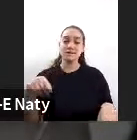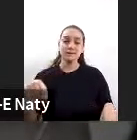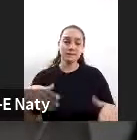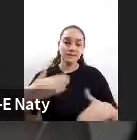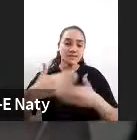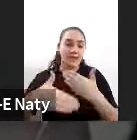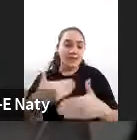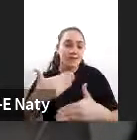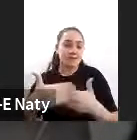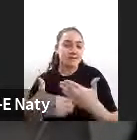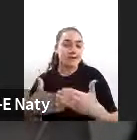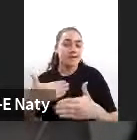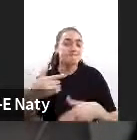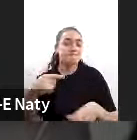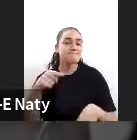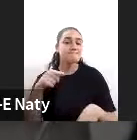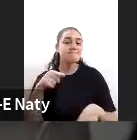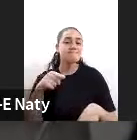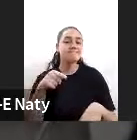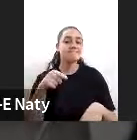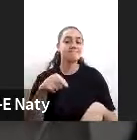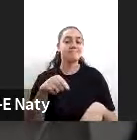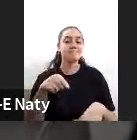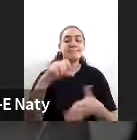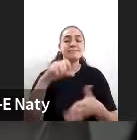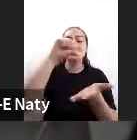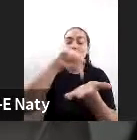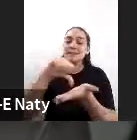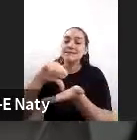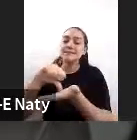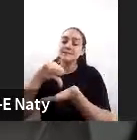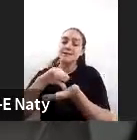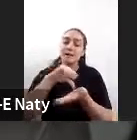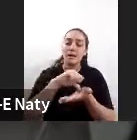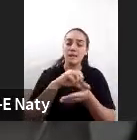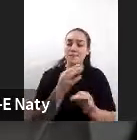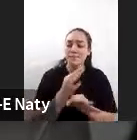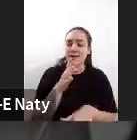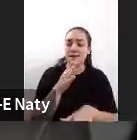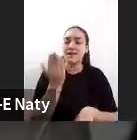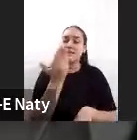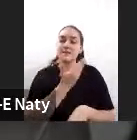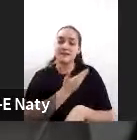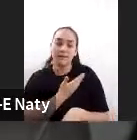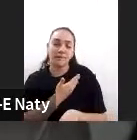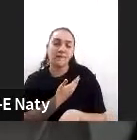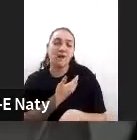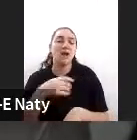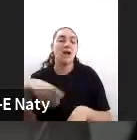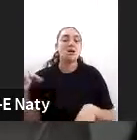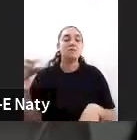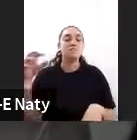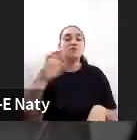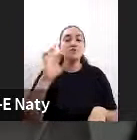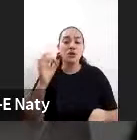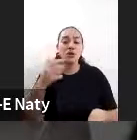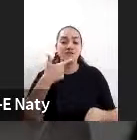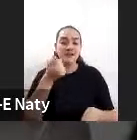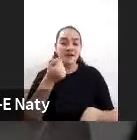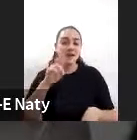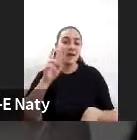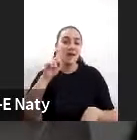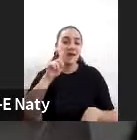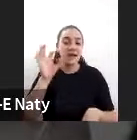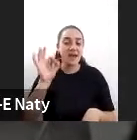genera que haya ciertas zonas en particular los recorridos que vienen desde Santa Fe o desde Rosario hasta la ciudad de Córdoba después bajando hasta la zona de